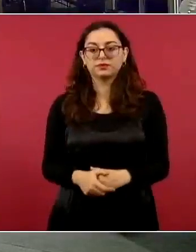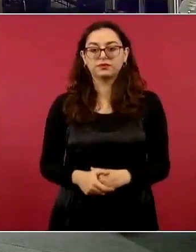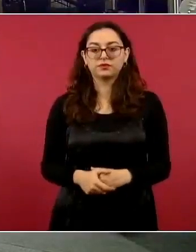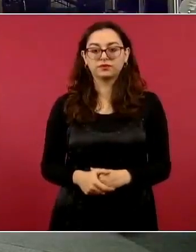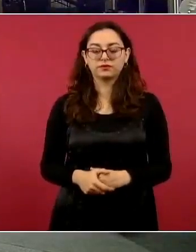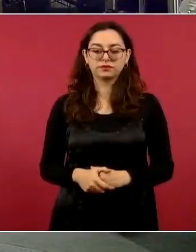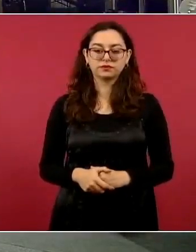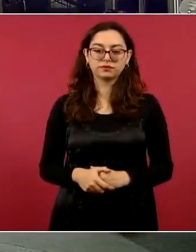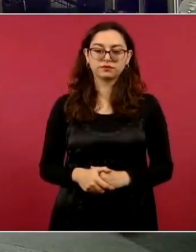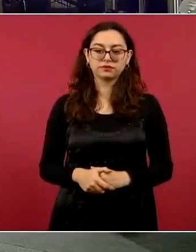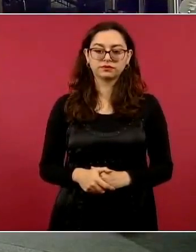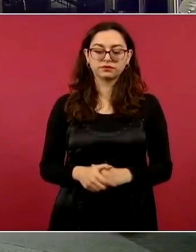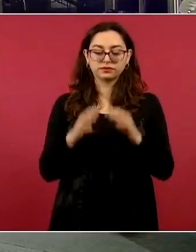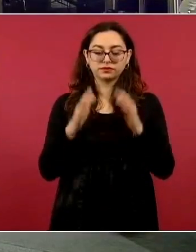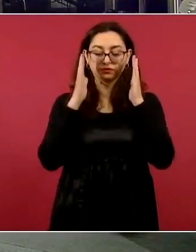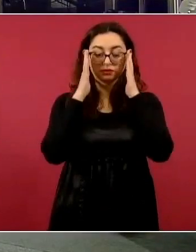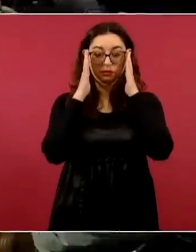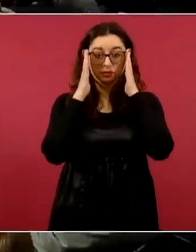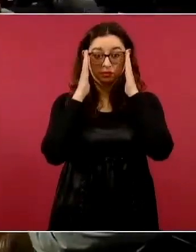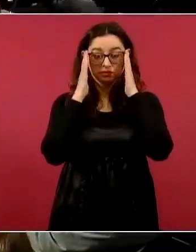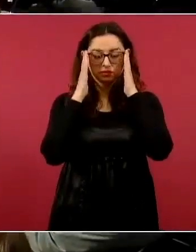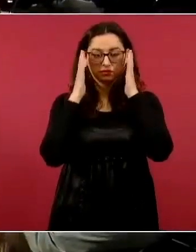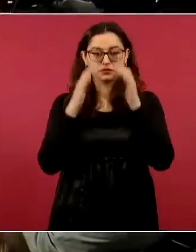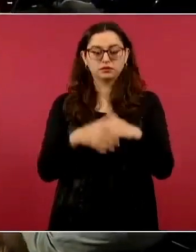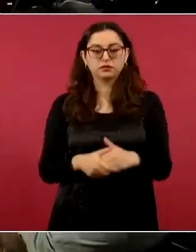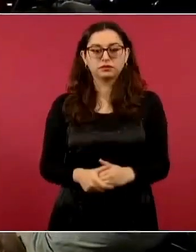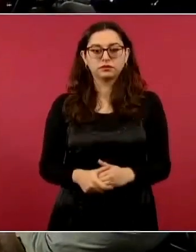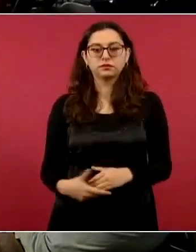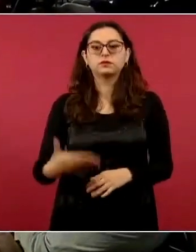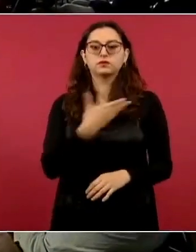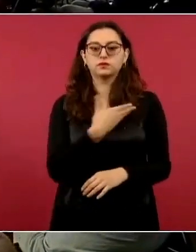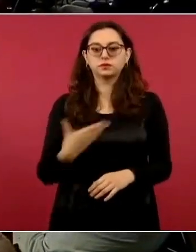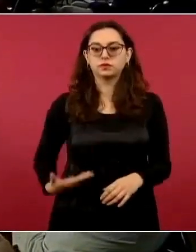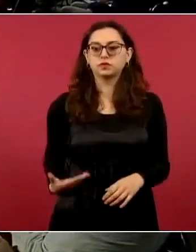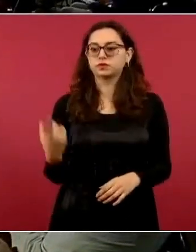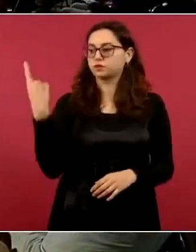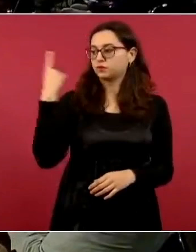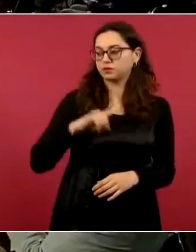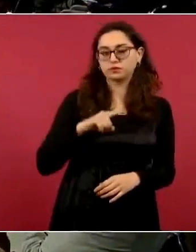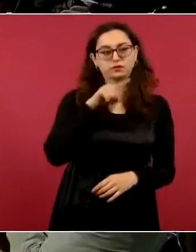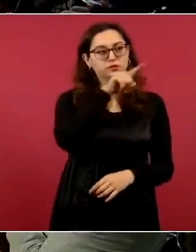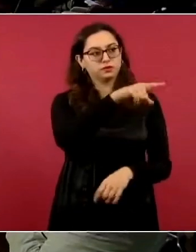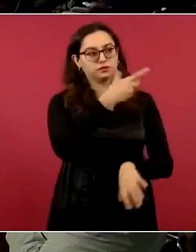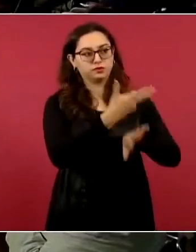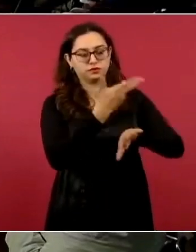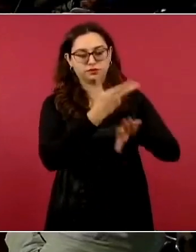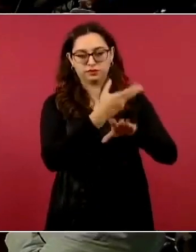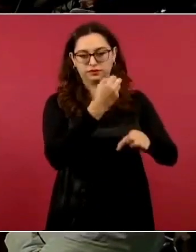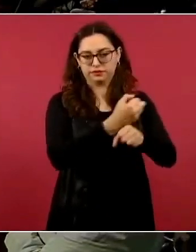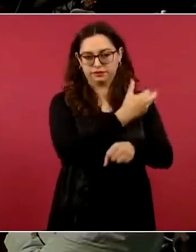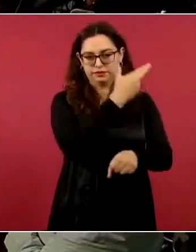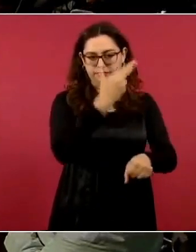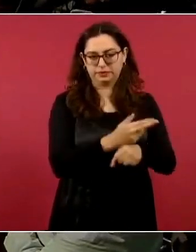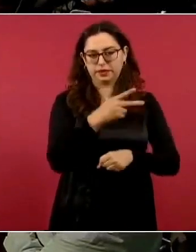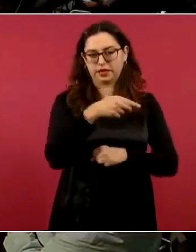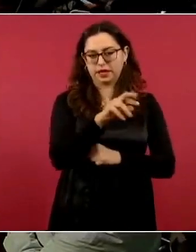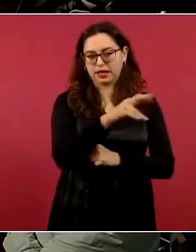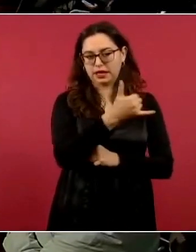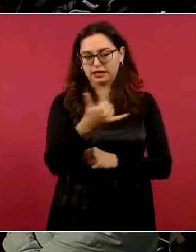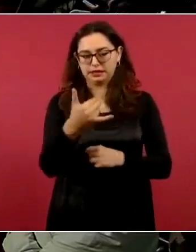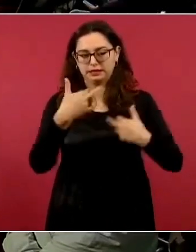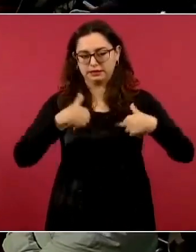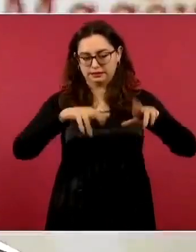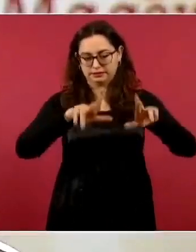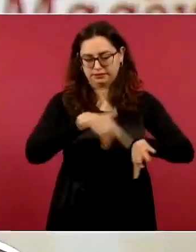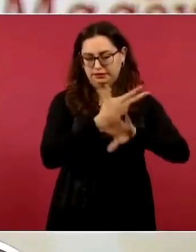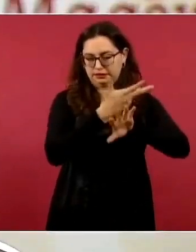Obrador, después de una conversación muy larga con el secretario Kerry, se llevó a acuerdo muy trascendente que es tener